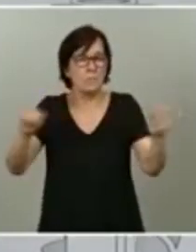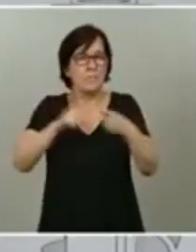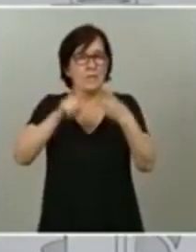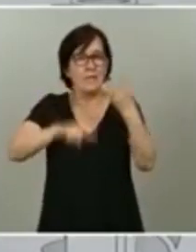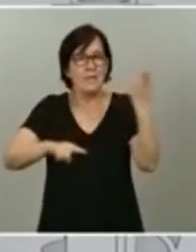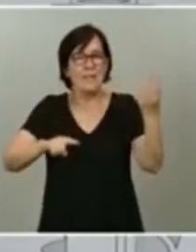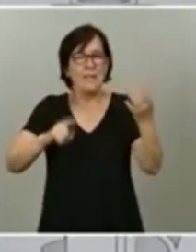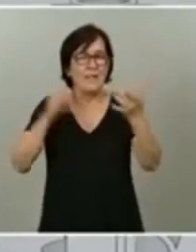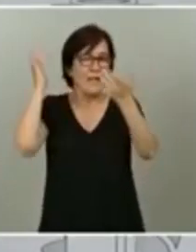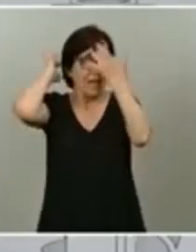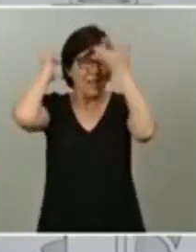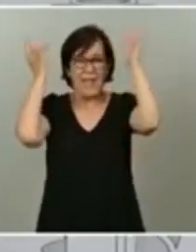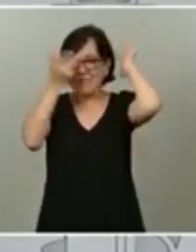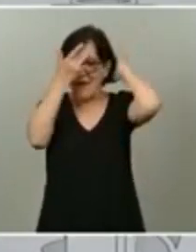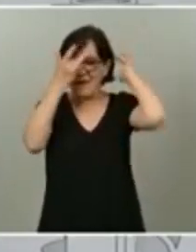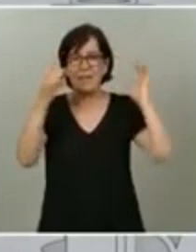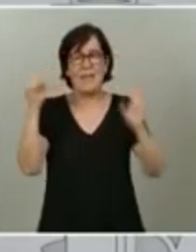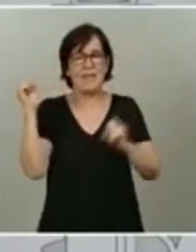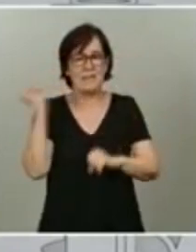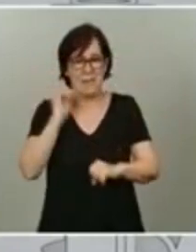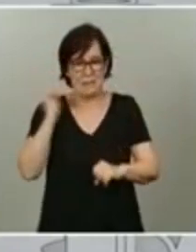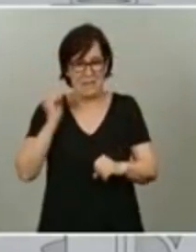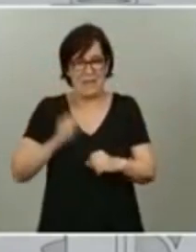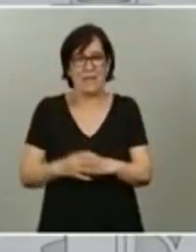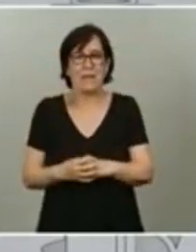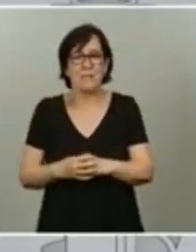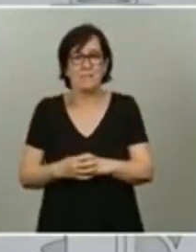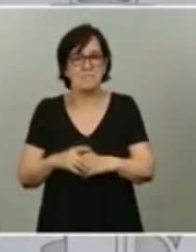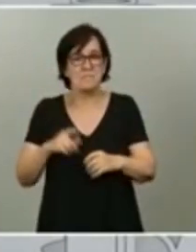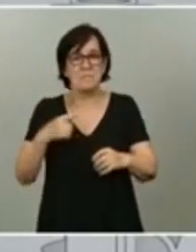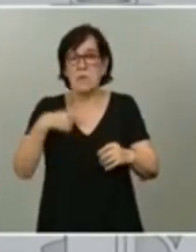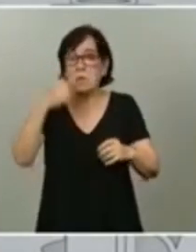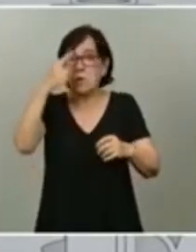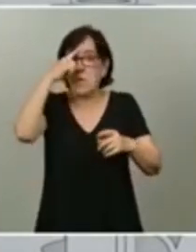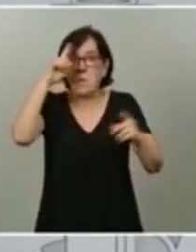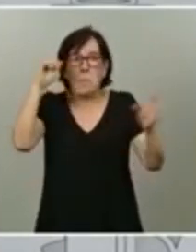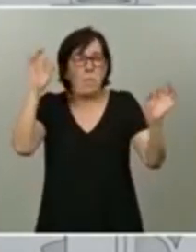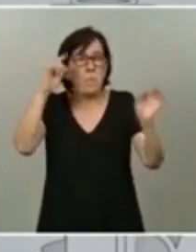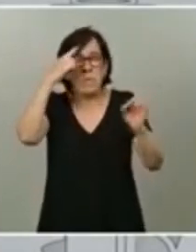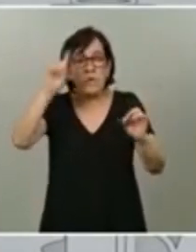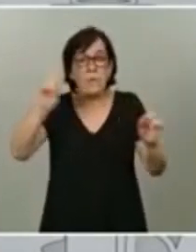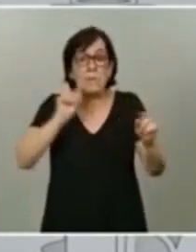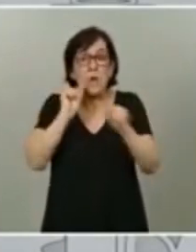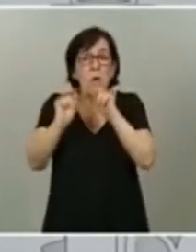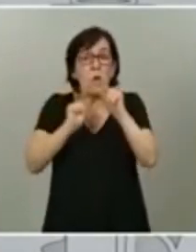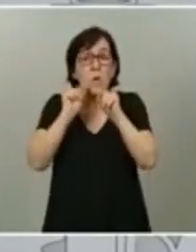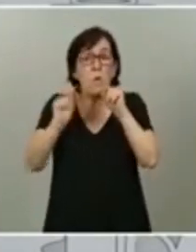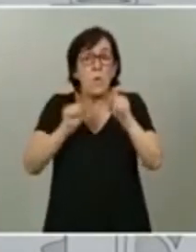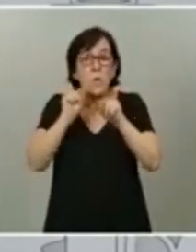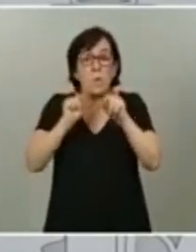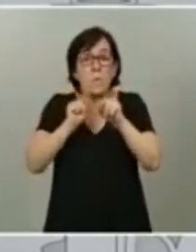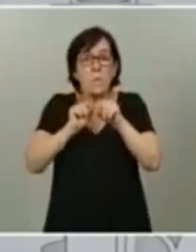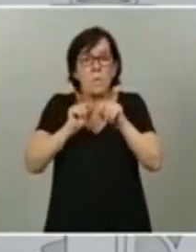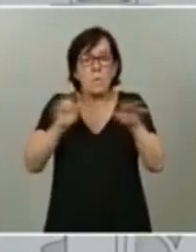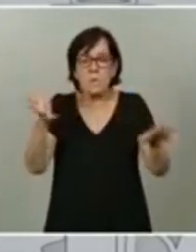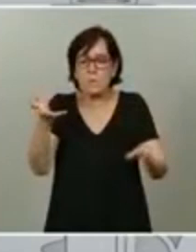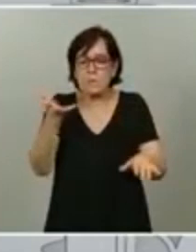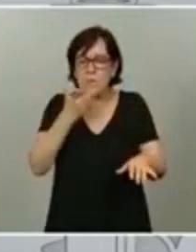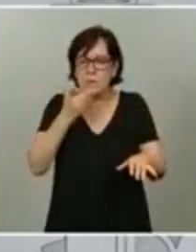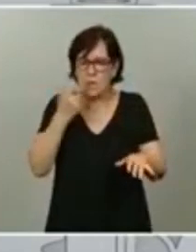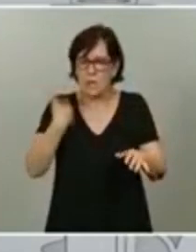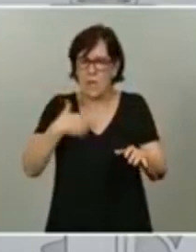y la Semana Santa. Todos lo ignorábamos, pero un virus desconocido ya había entrado hace tiempo